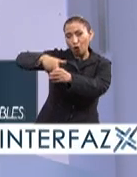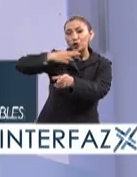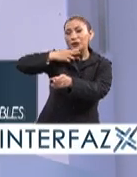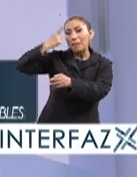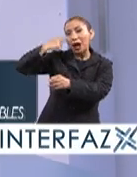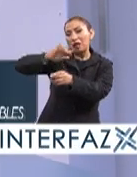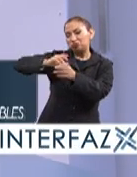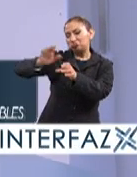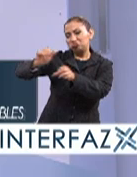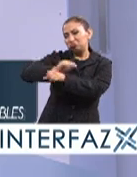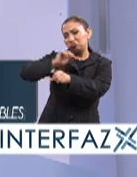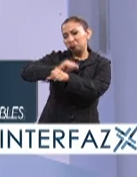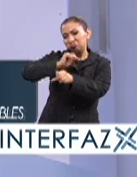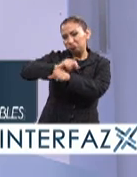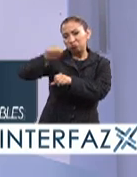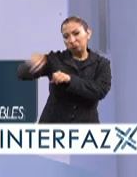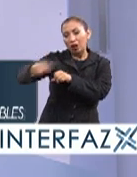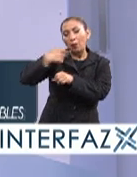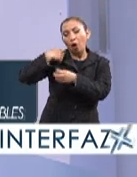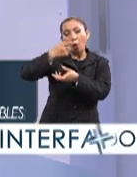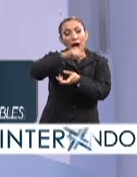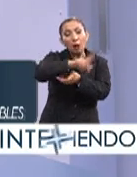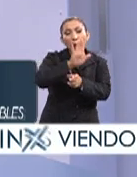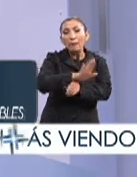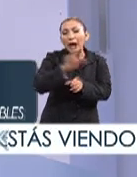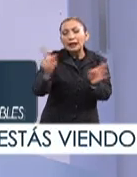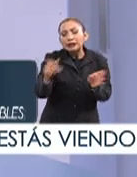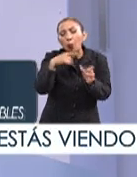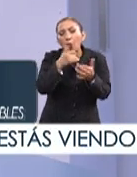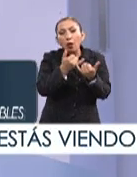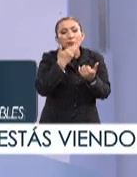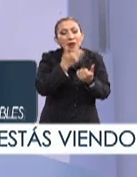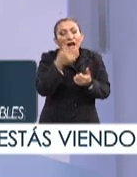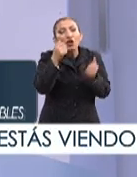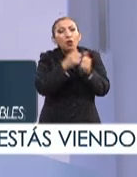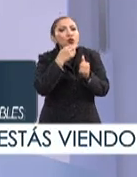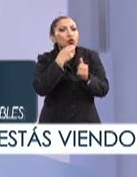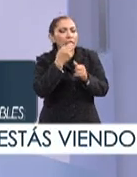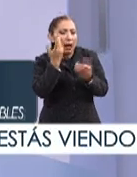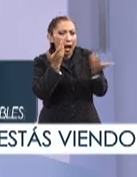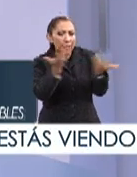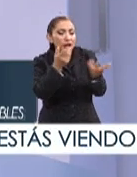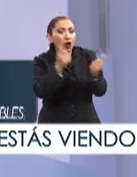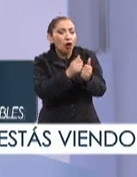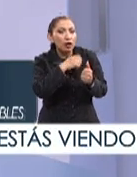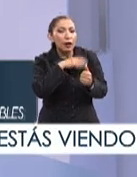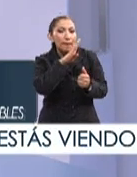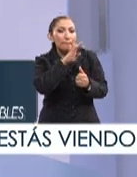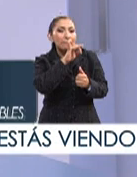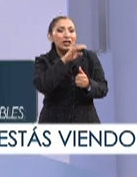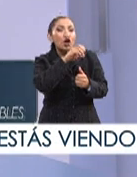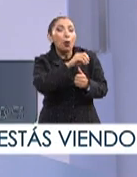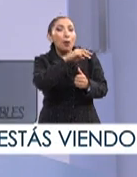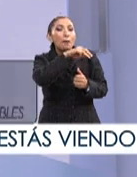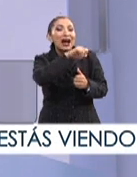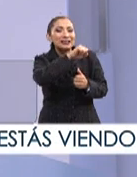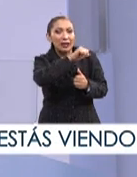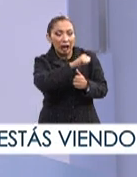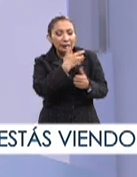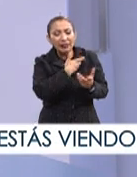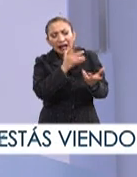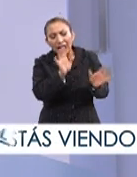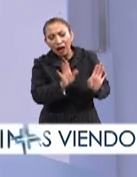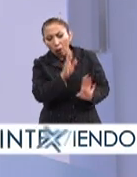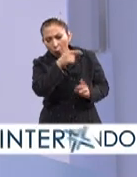de servicio. Es un análogo renovable, como veíamos en la cápsula, que se obtiene a través de la biomasa. Y entonces tiene